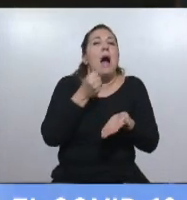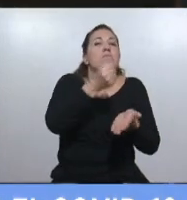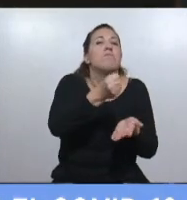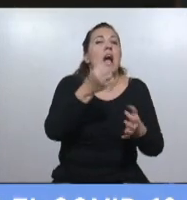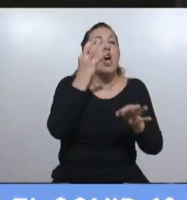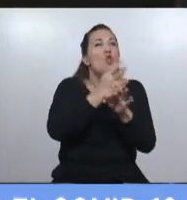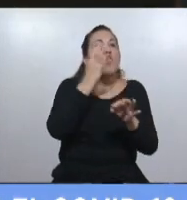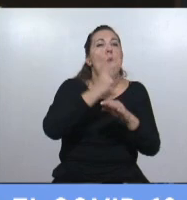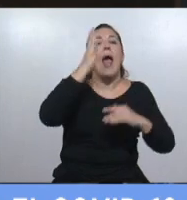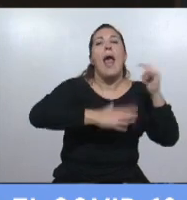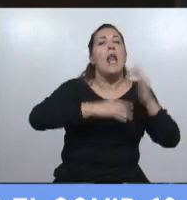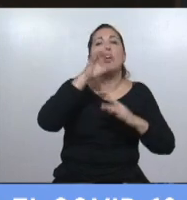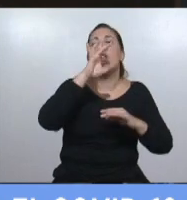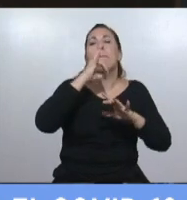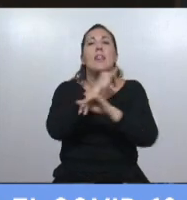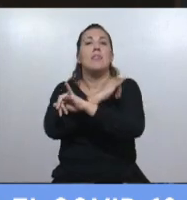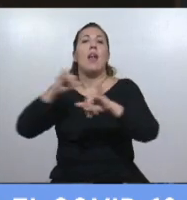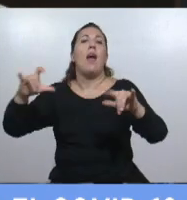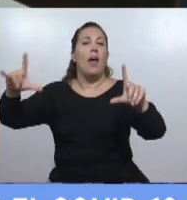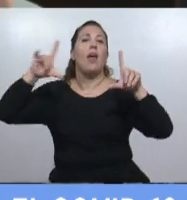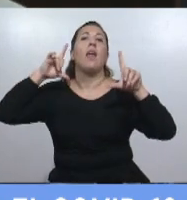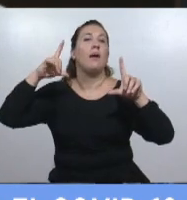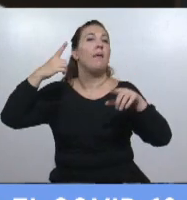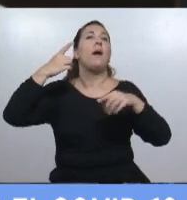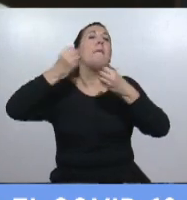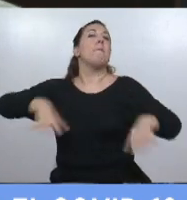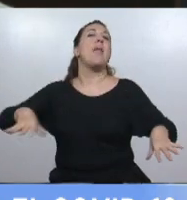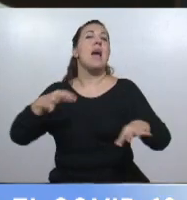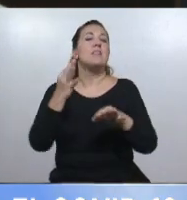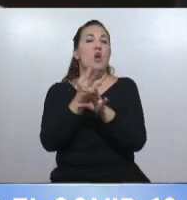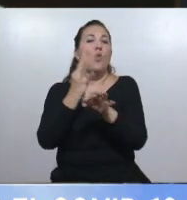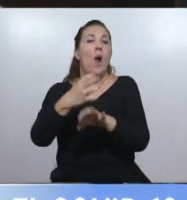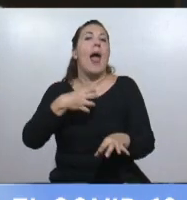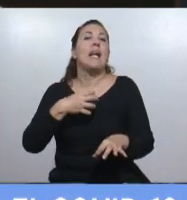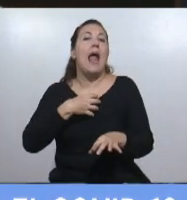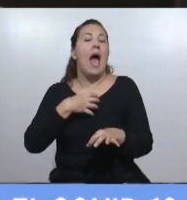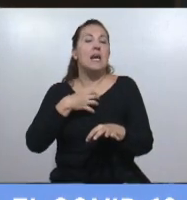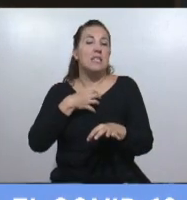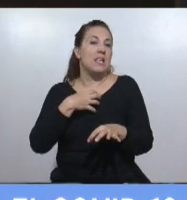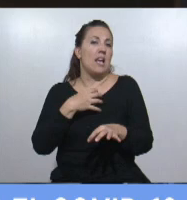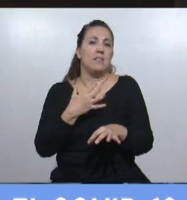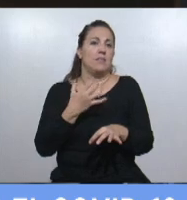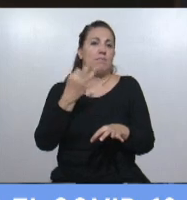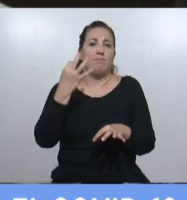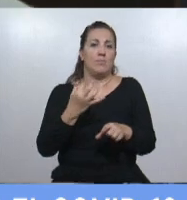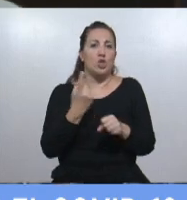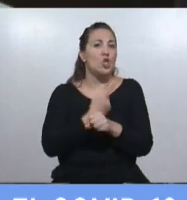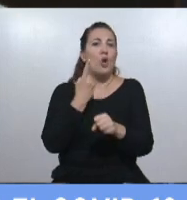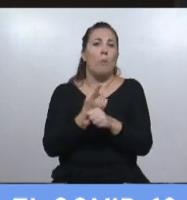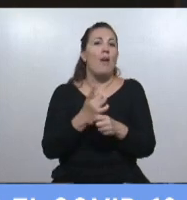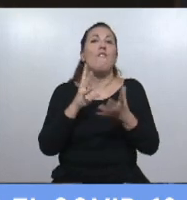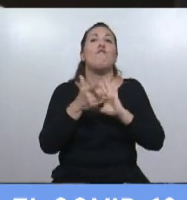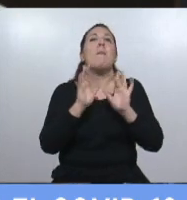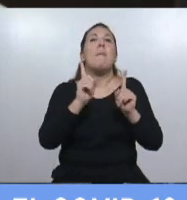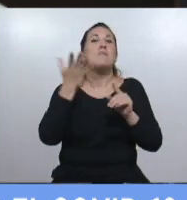por anunciar, por llegar primero con el anuncio, el inicio de unas clases que por supuesto no pudieron hacerse en la forma en que se